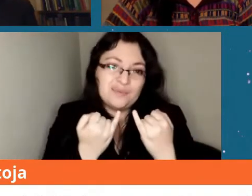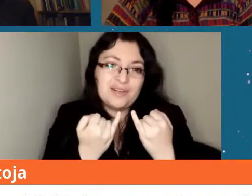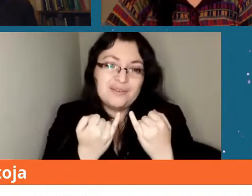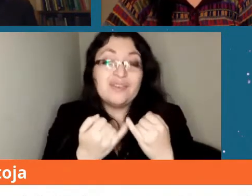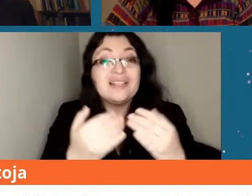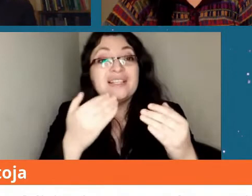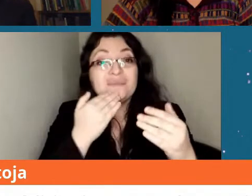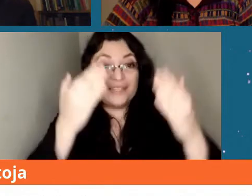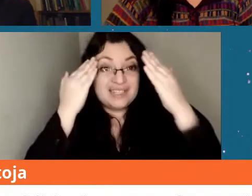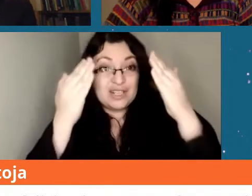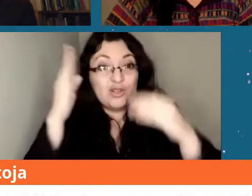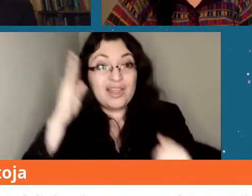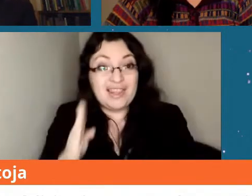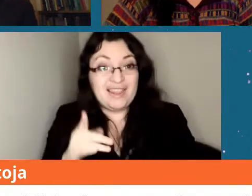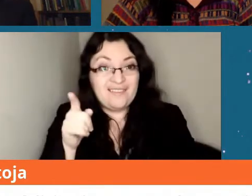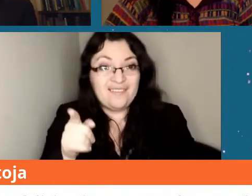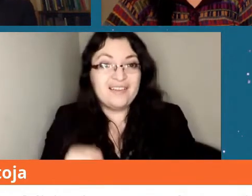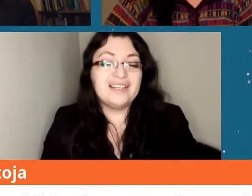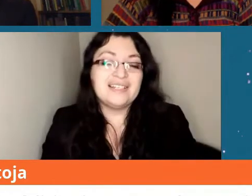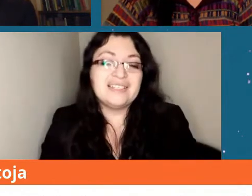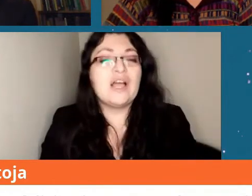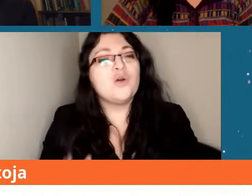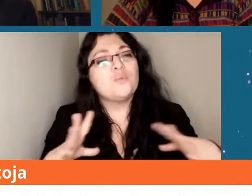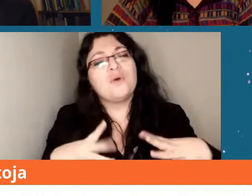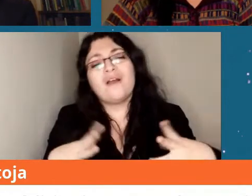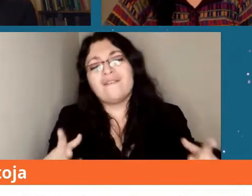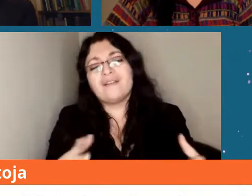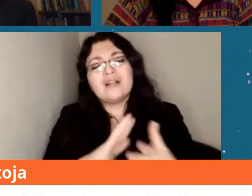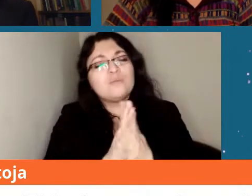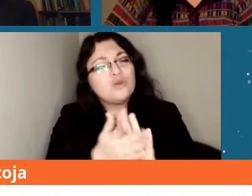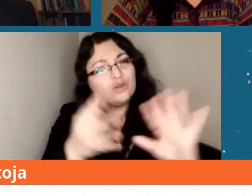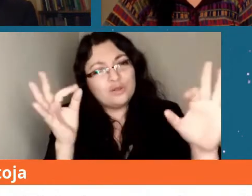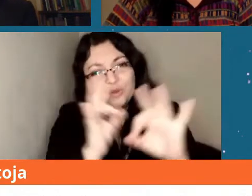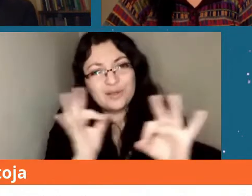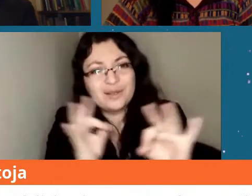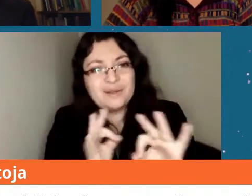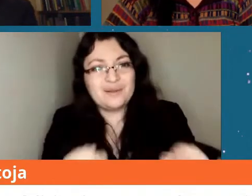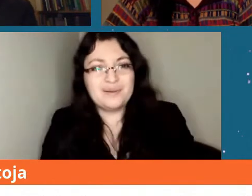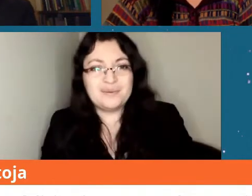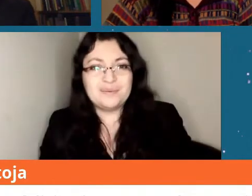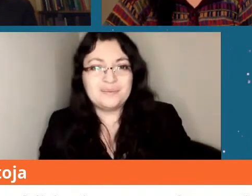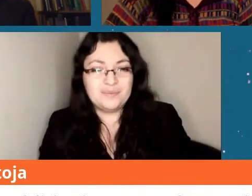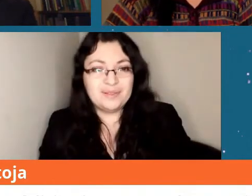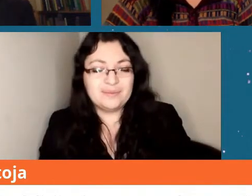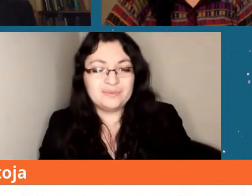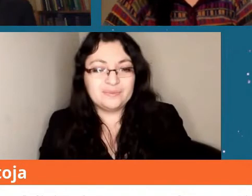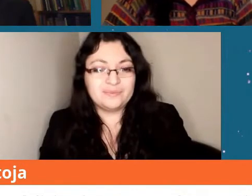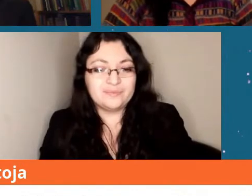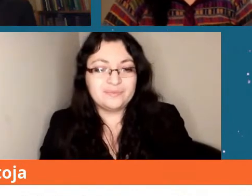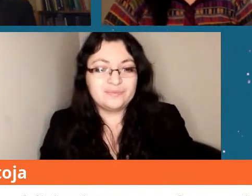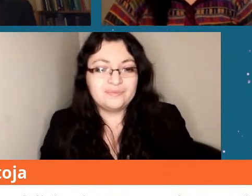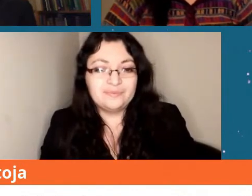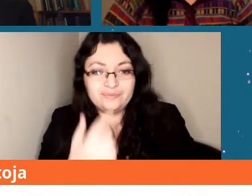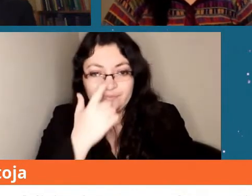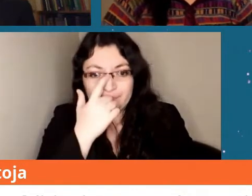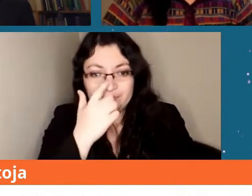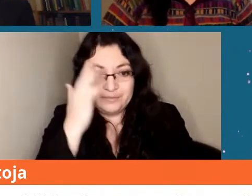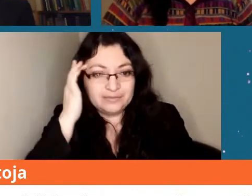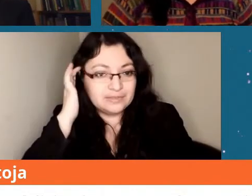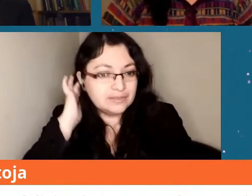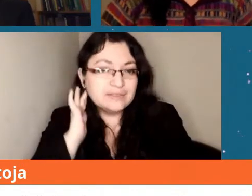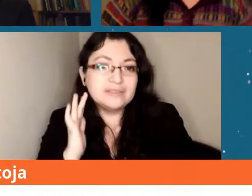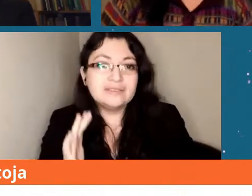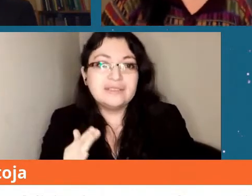saluda desde Brasil muy feliz por todas las explicaciones también en